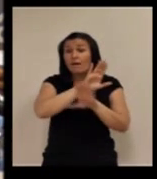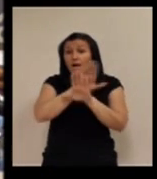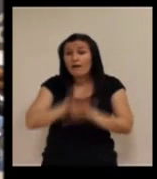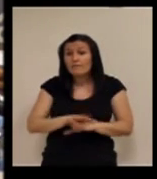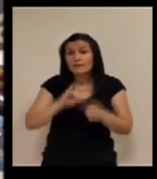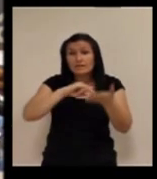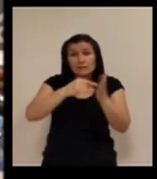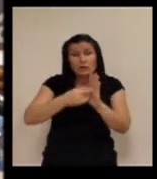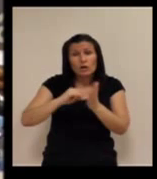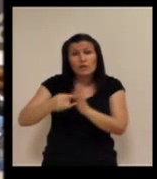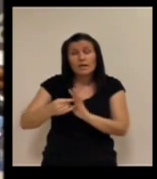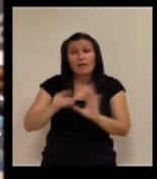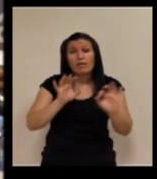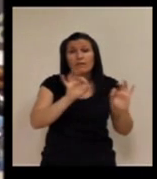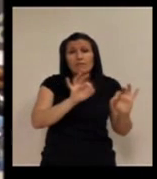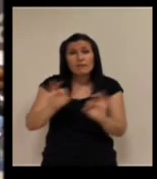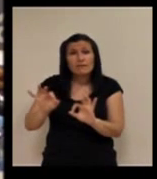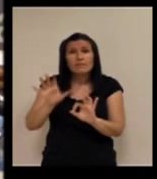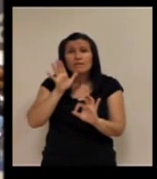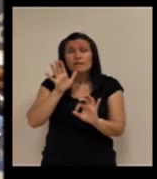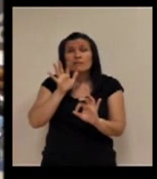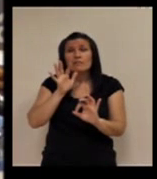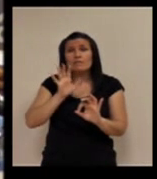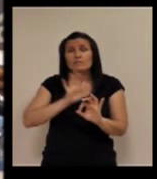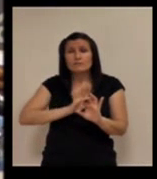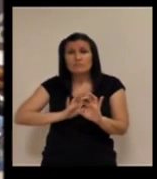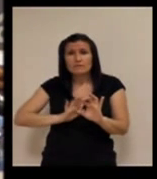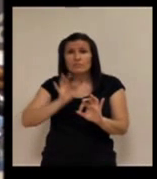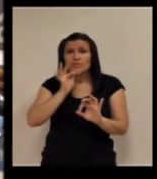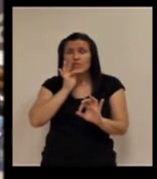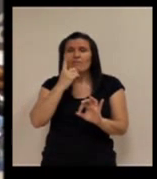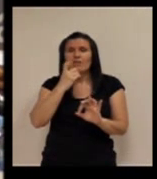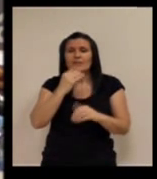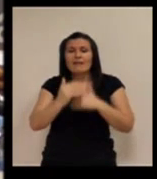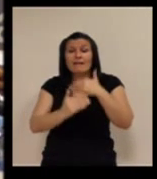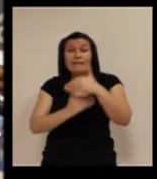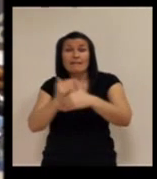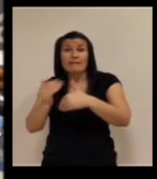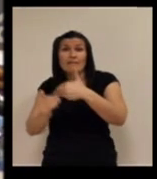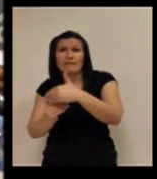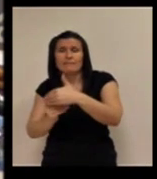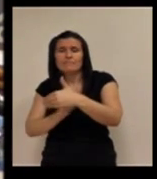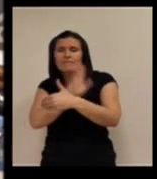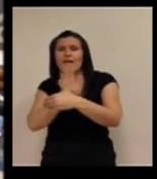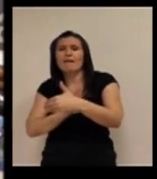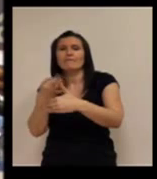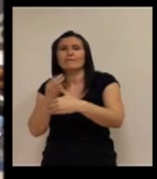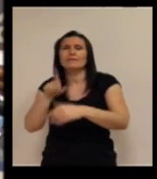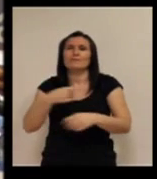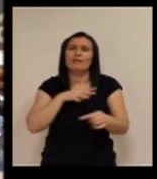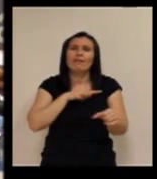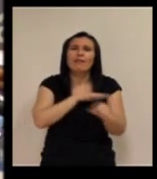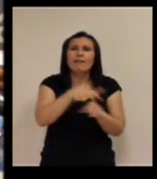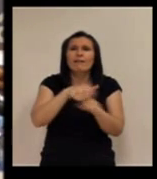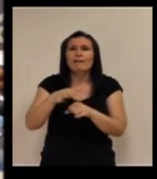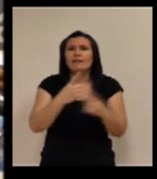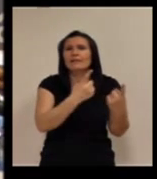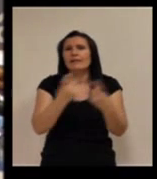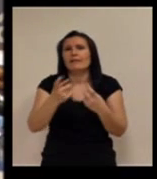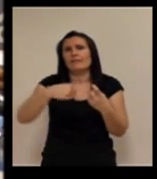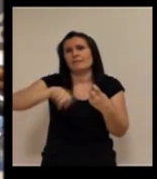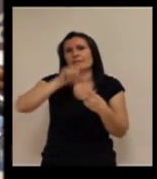donde la tecnología de momento le queda un poquito por avanzar, al final, bueno, pues tenemos que intentar cubrir las